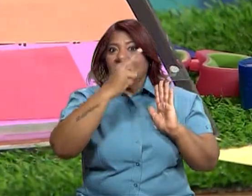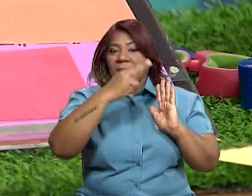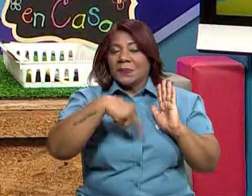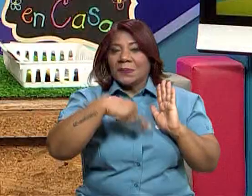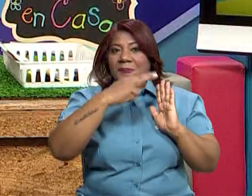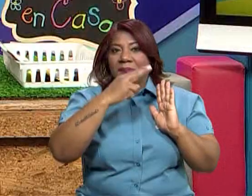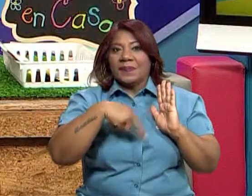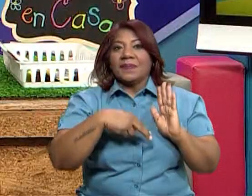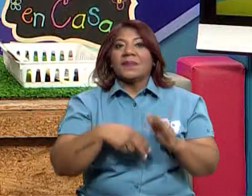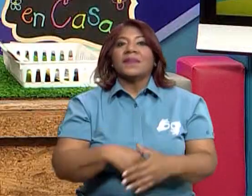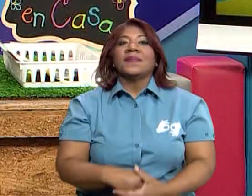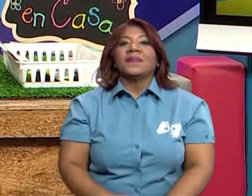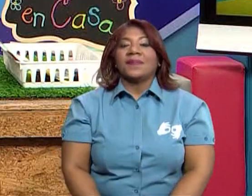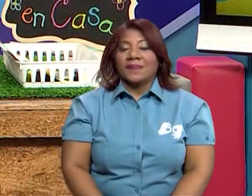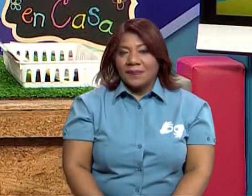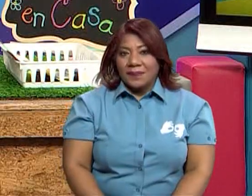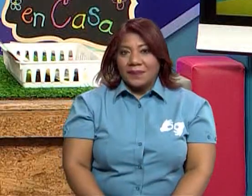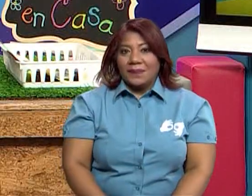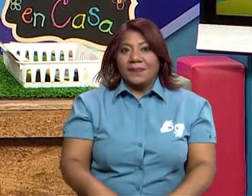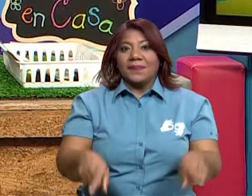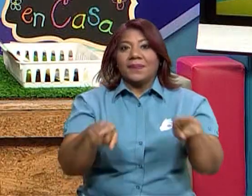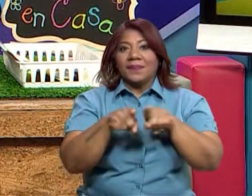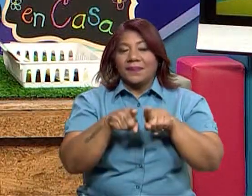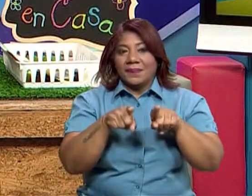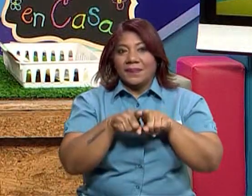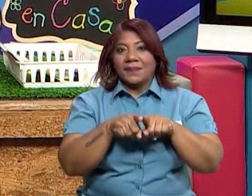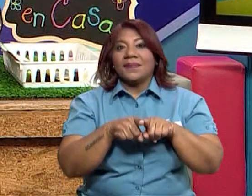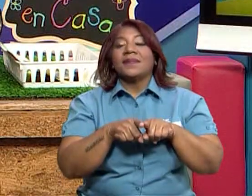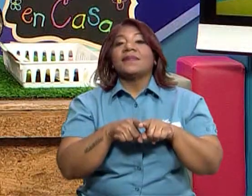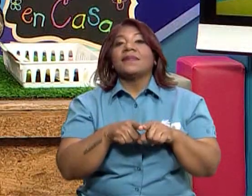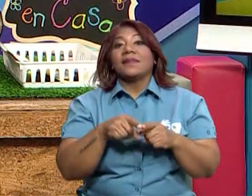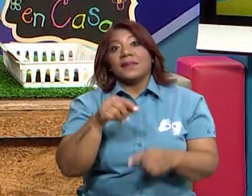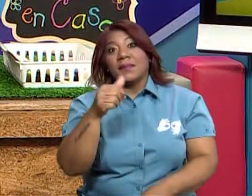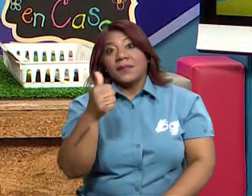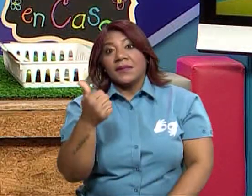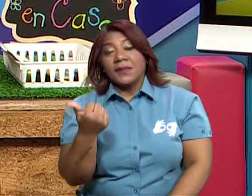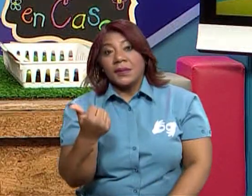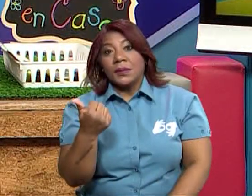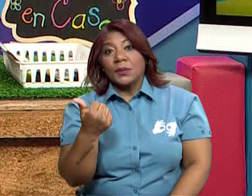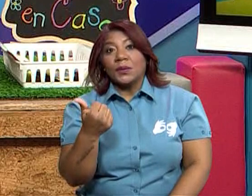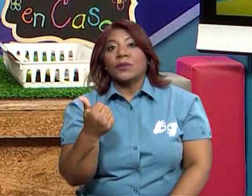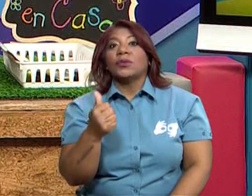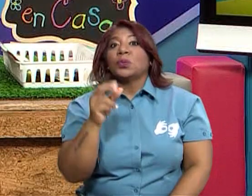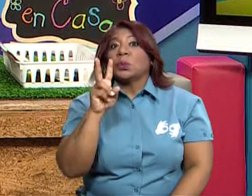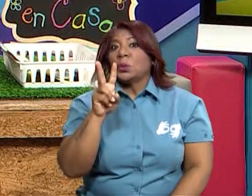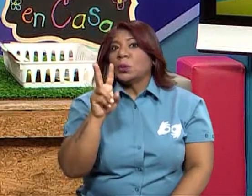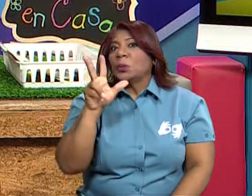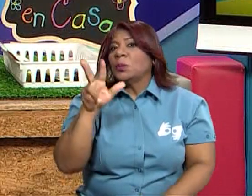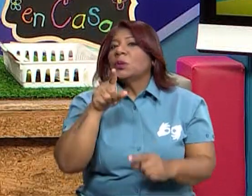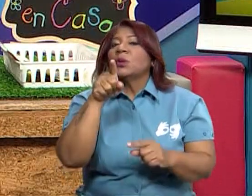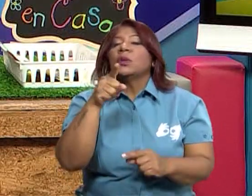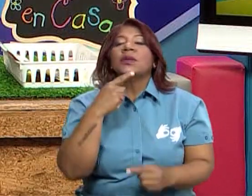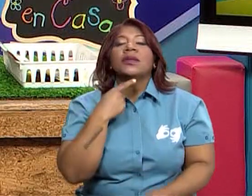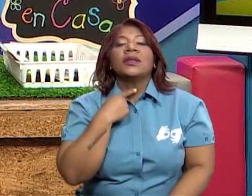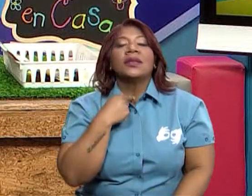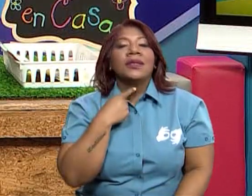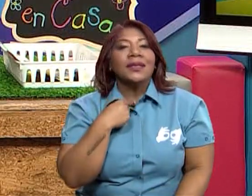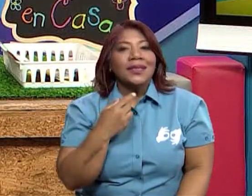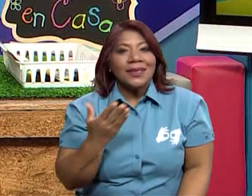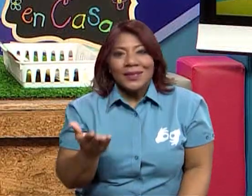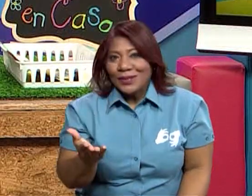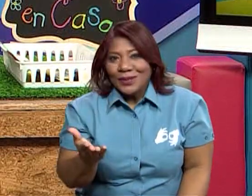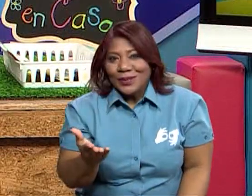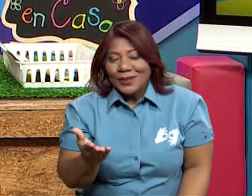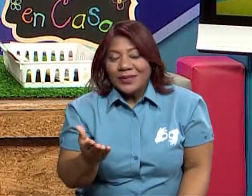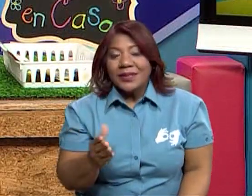también el corazoncito que salió del recorte. Y lo pegamos de este lado. Procura que cuando se